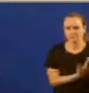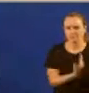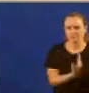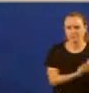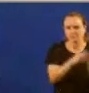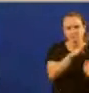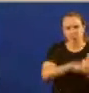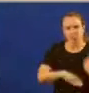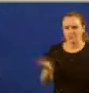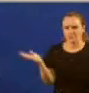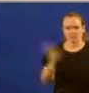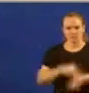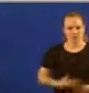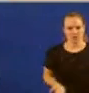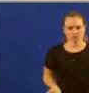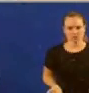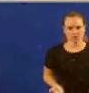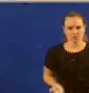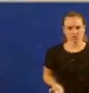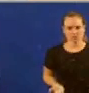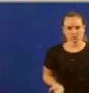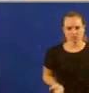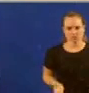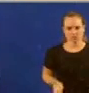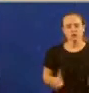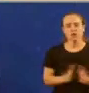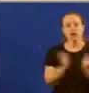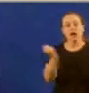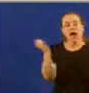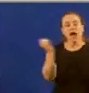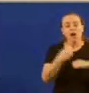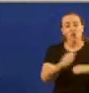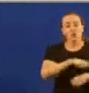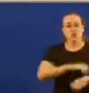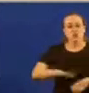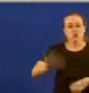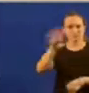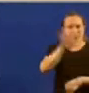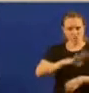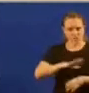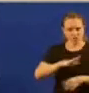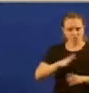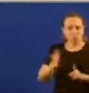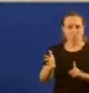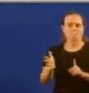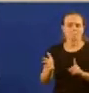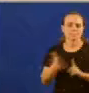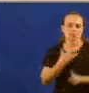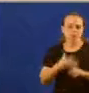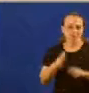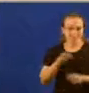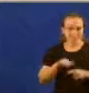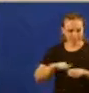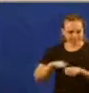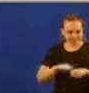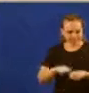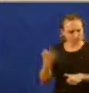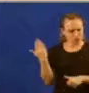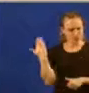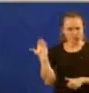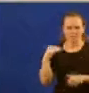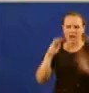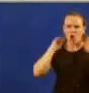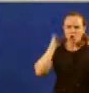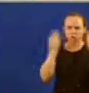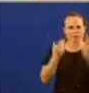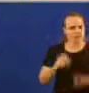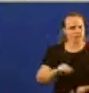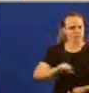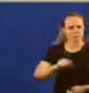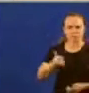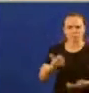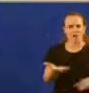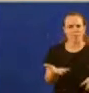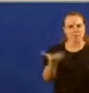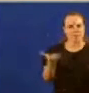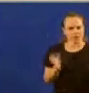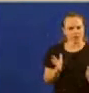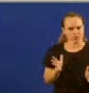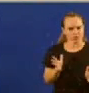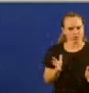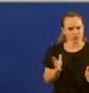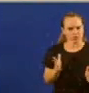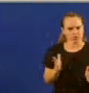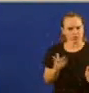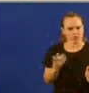programas. O Pacto de Estado de Violencia de Xénero foi aprobado xa no Congreso. A cuestión elevalo rapidamente o papel